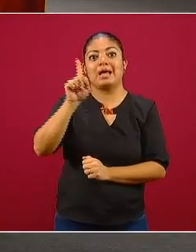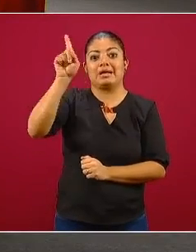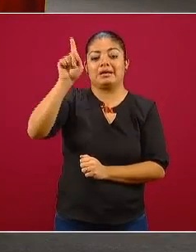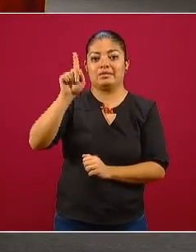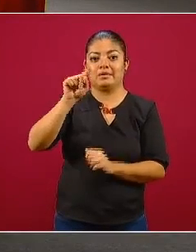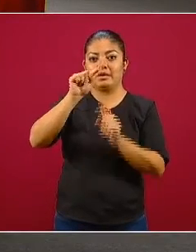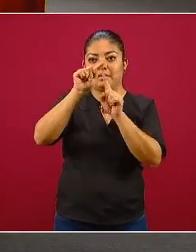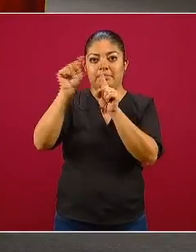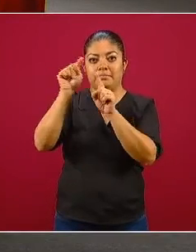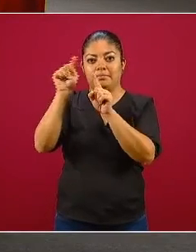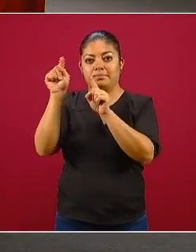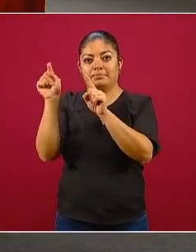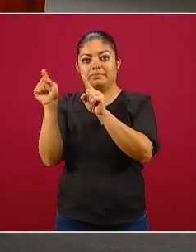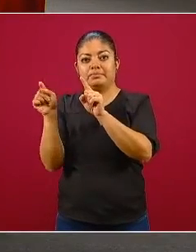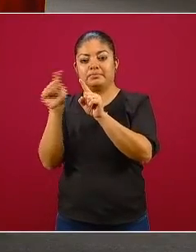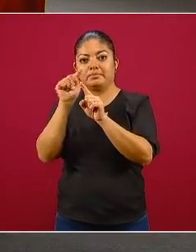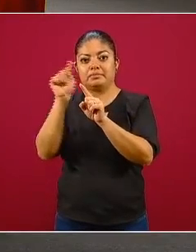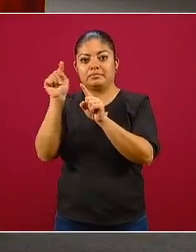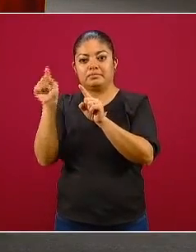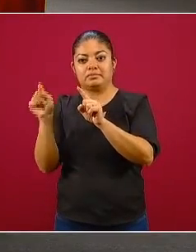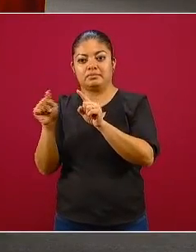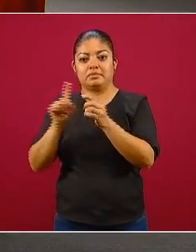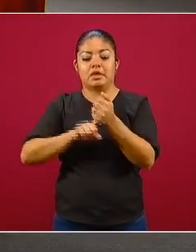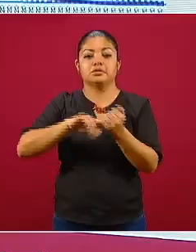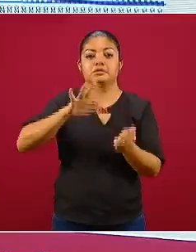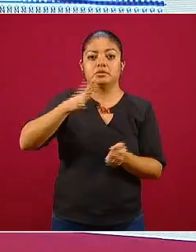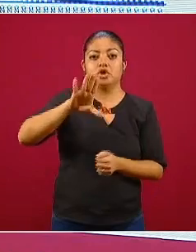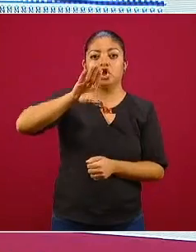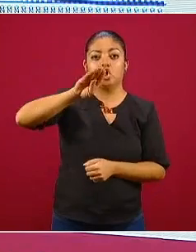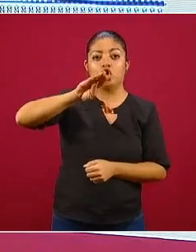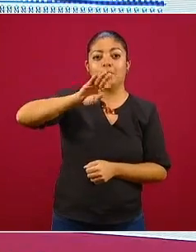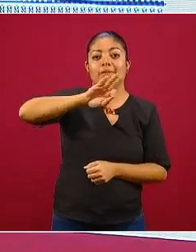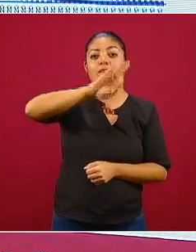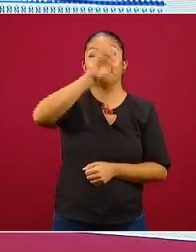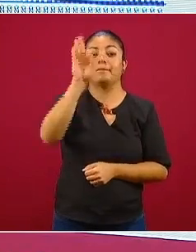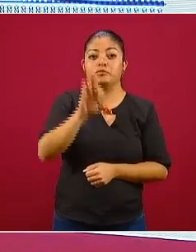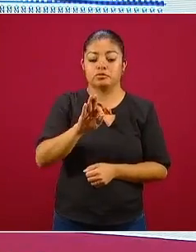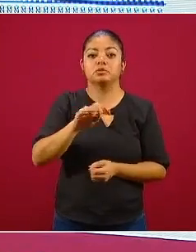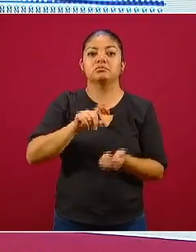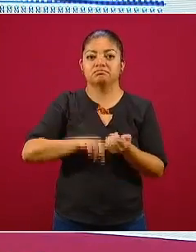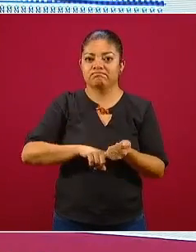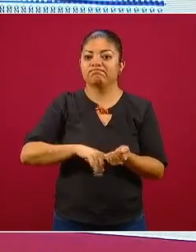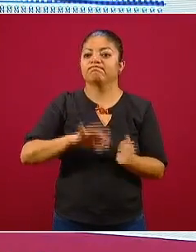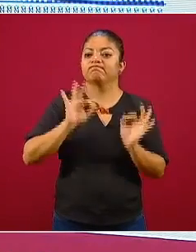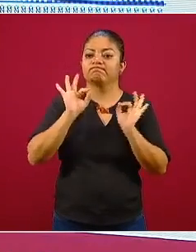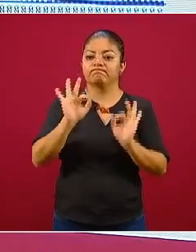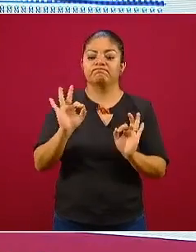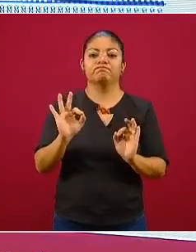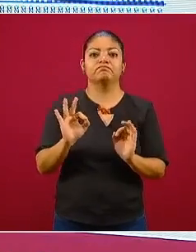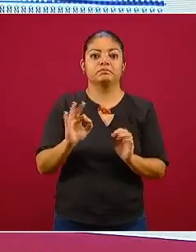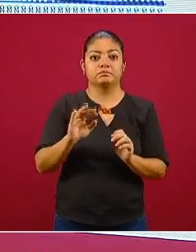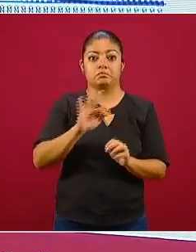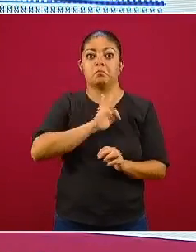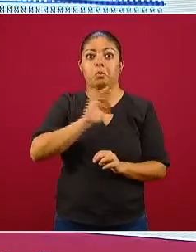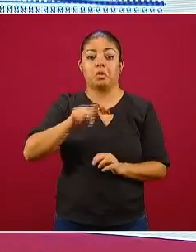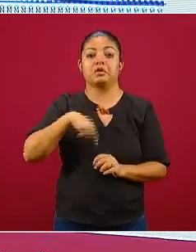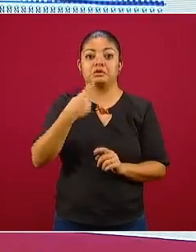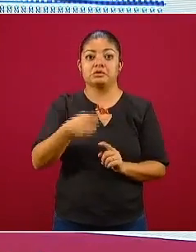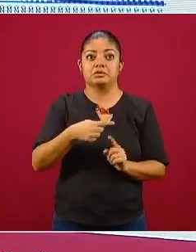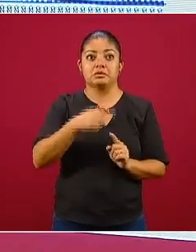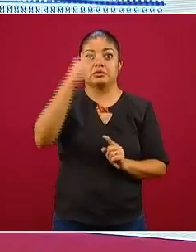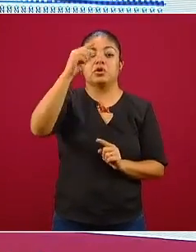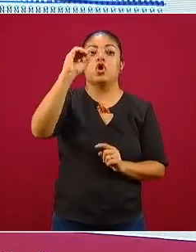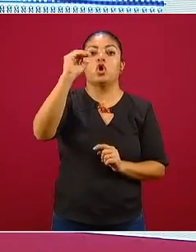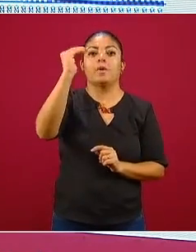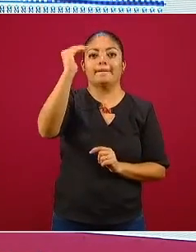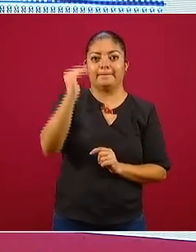es la probabilidad de 90% de que los casos pudieran llegar hasta ese punto o menos.